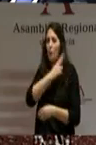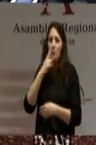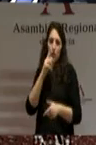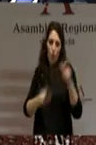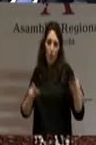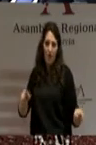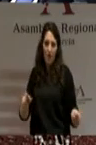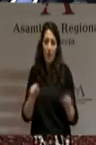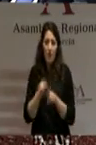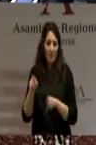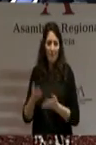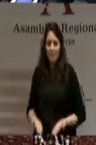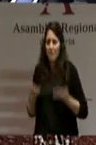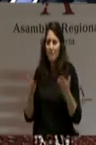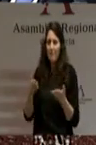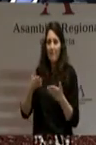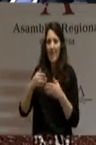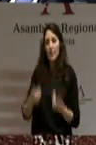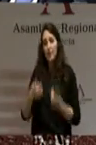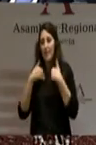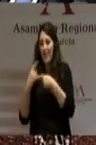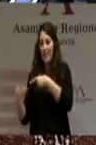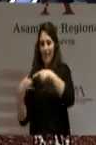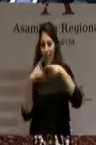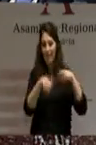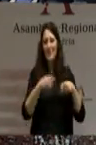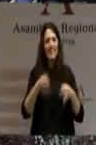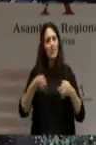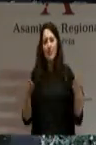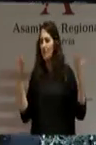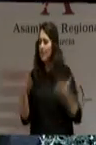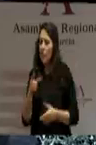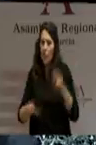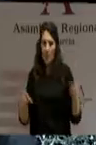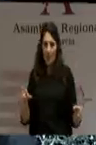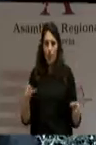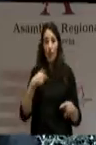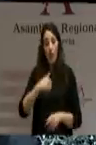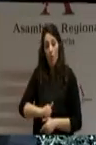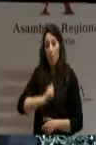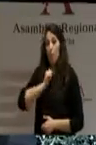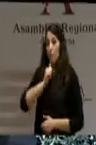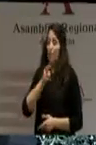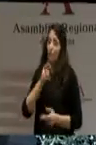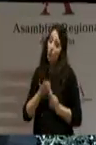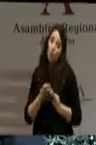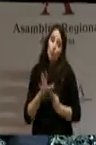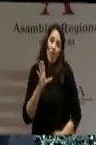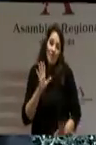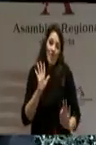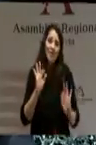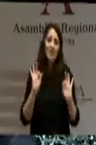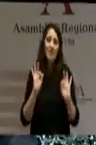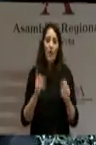a los que ha servido desde distintas responsabilidades. Yo he tenido la oportunidad y la suerte de